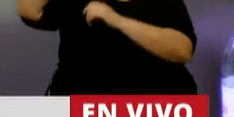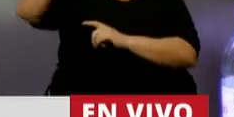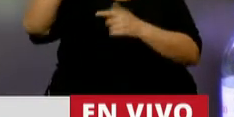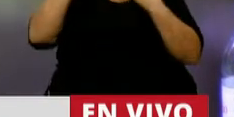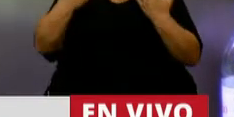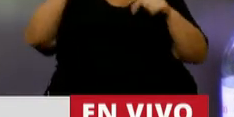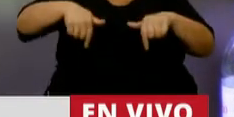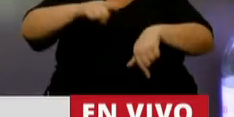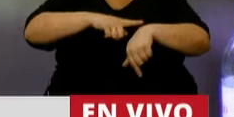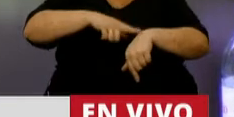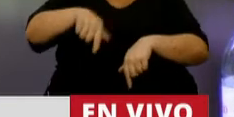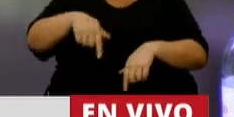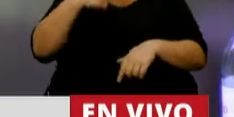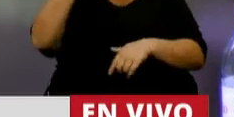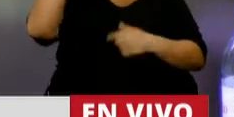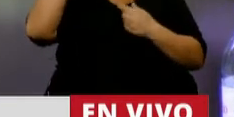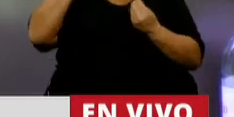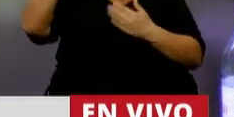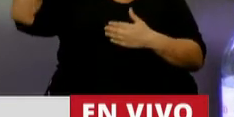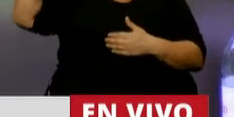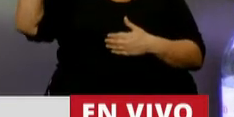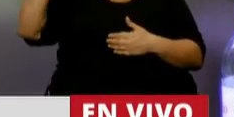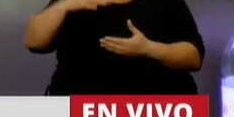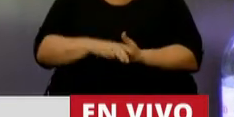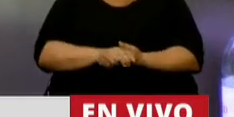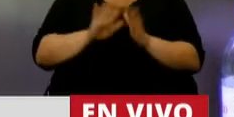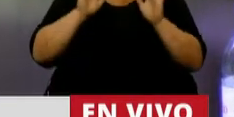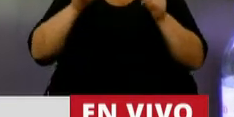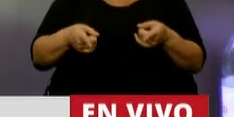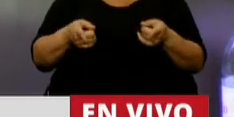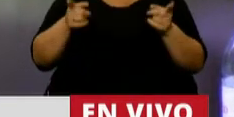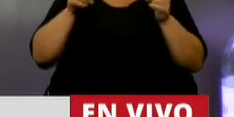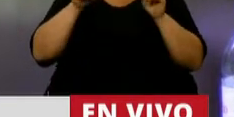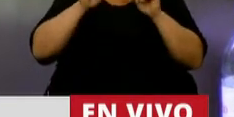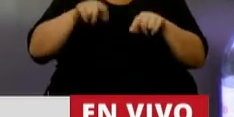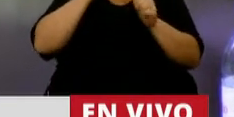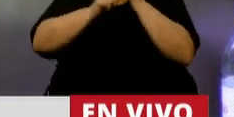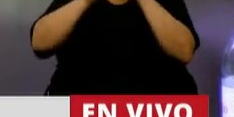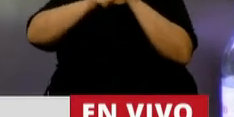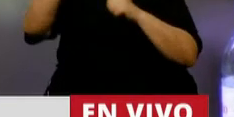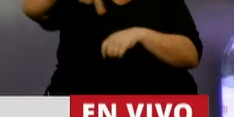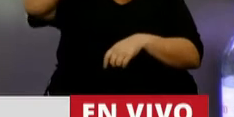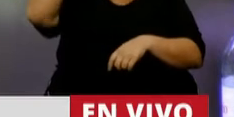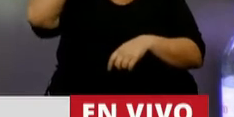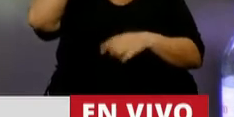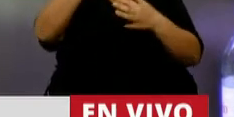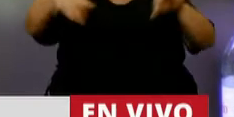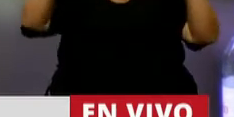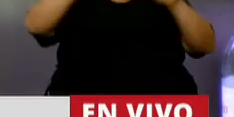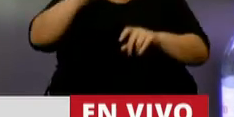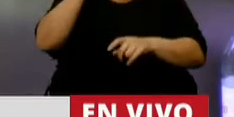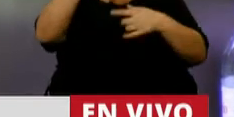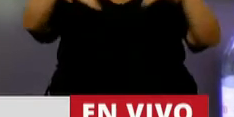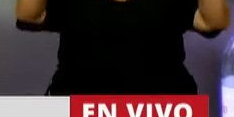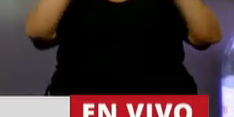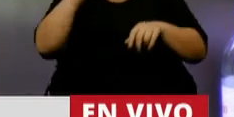que mostrar el presente y nos tenía que proyectar el pasado. Sin embargo, apelaron a una historia que creen que los exonera, pero no